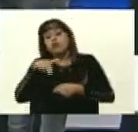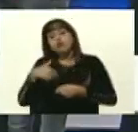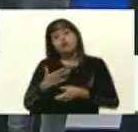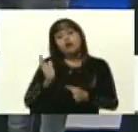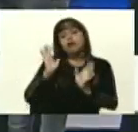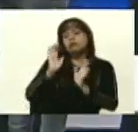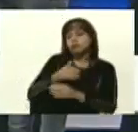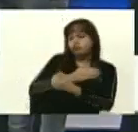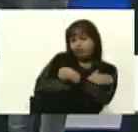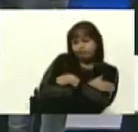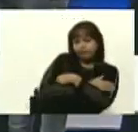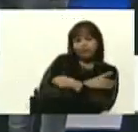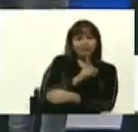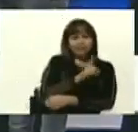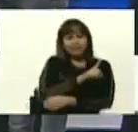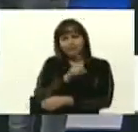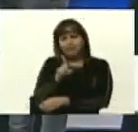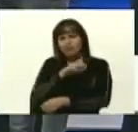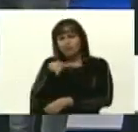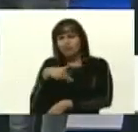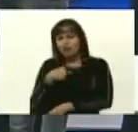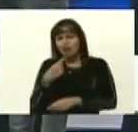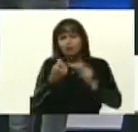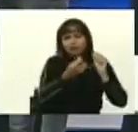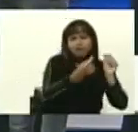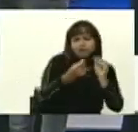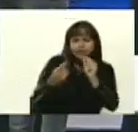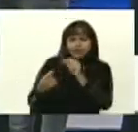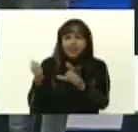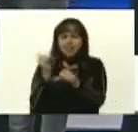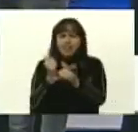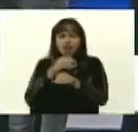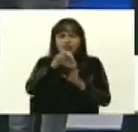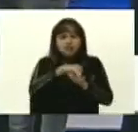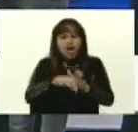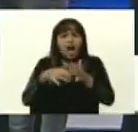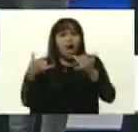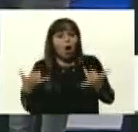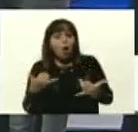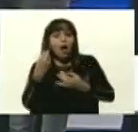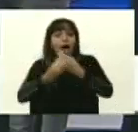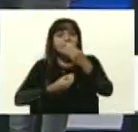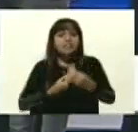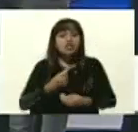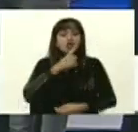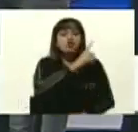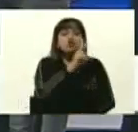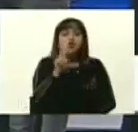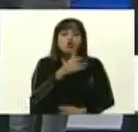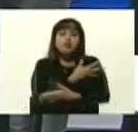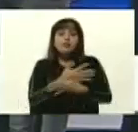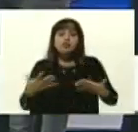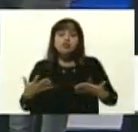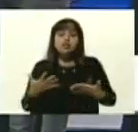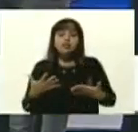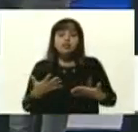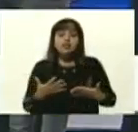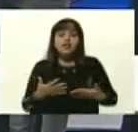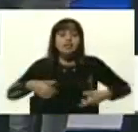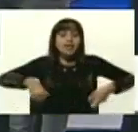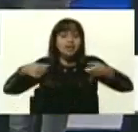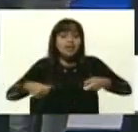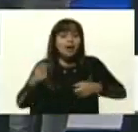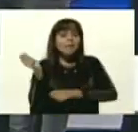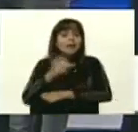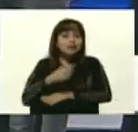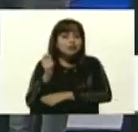cruzados. hablamos con los productores agrícolas, y hoy por hoy estamos produciendo los 12 millones de CLAP mensuales, 100